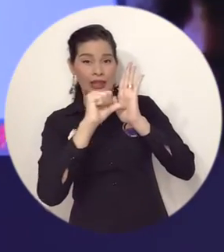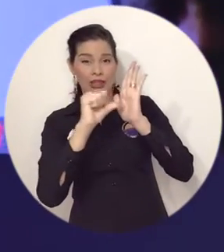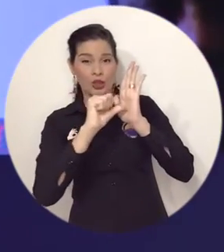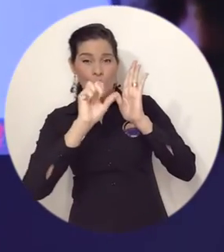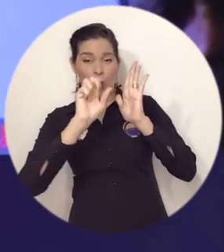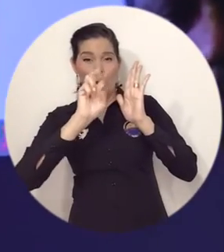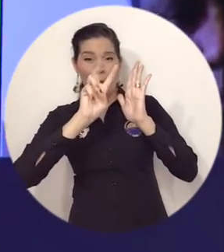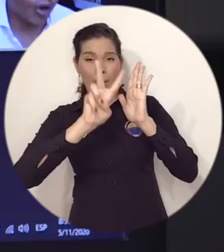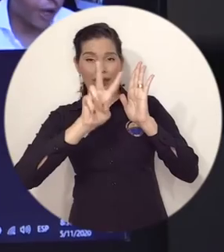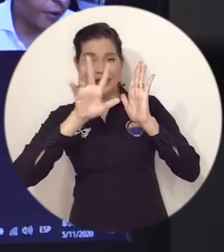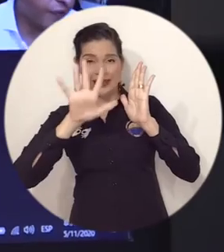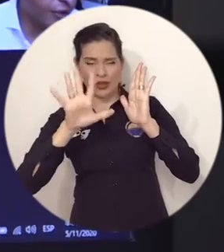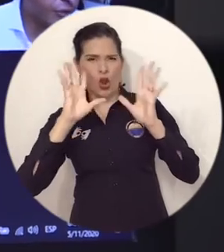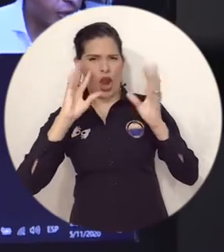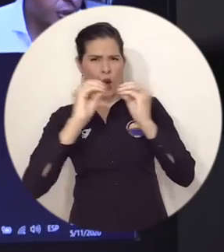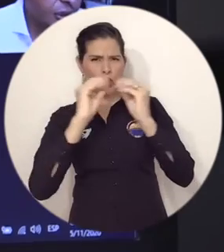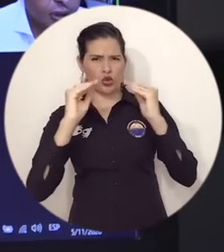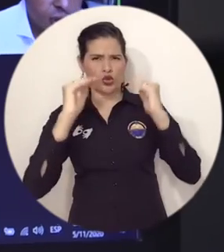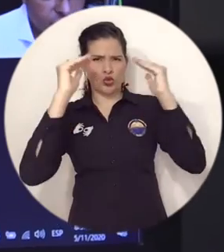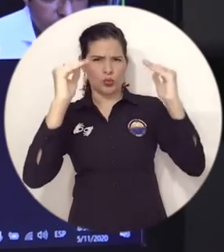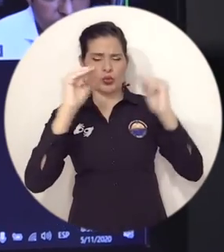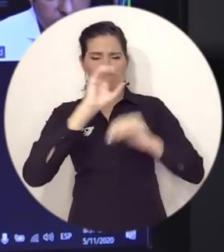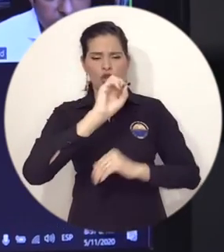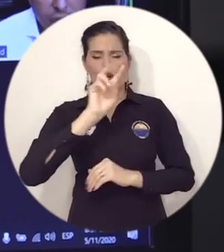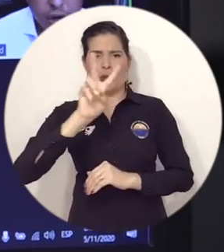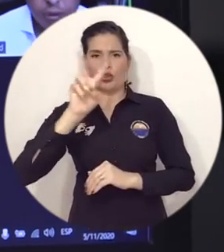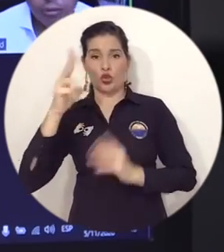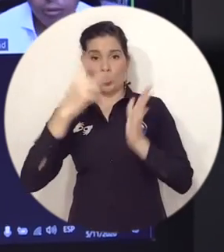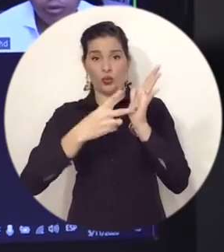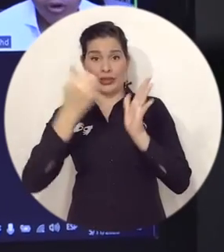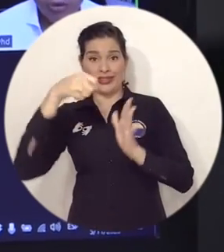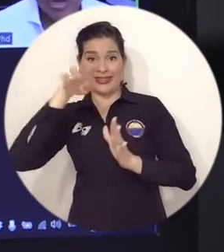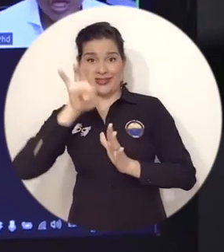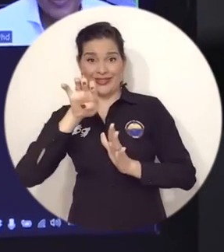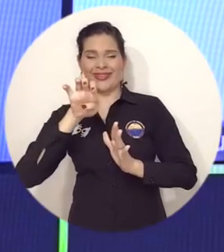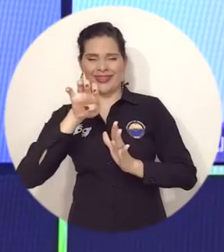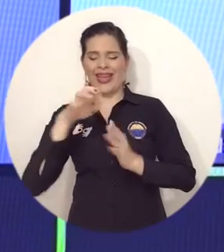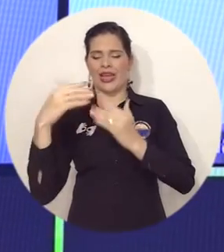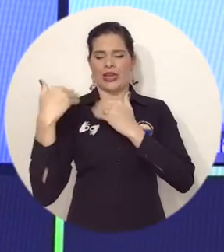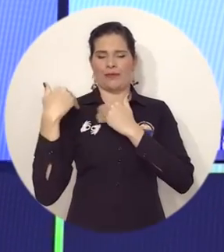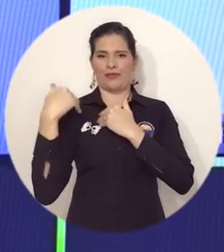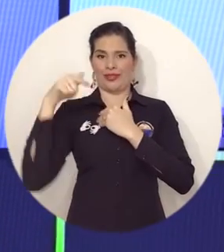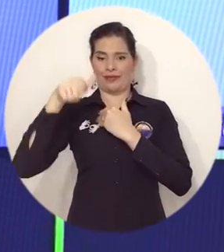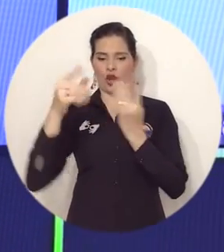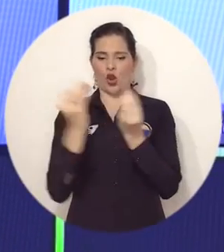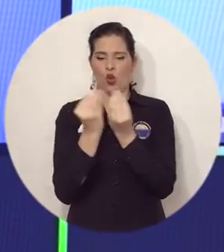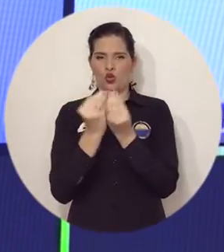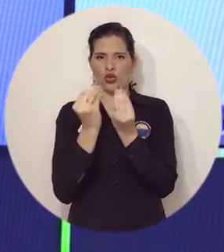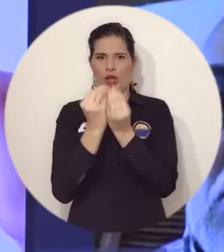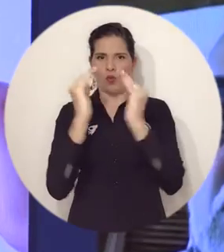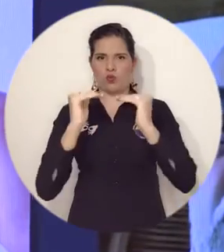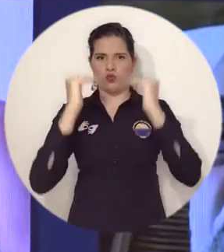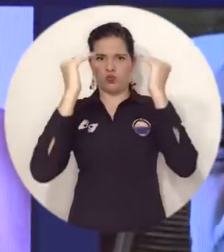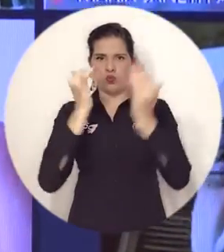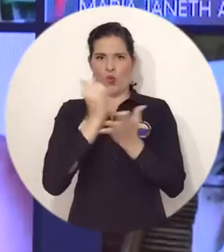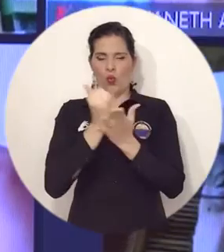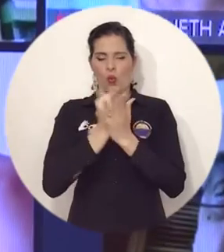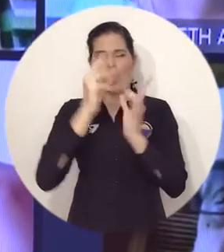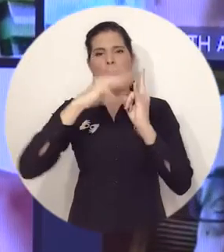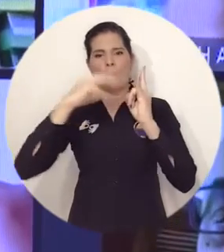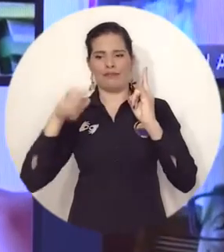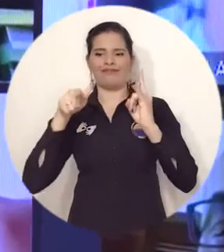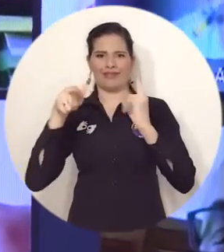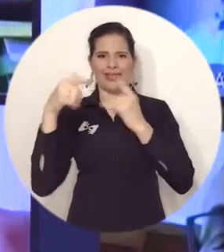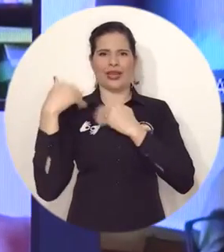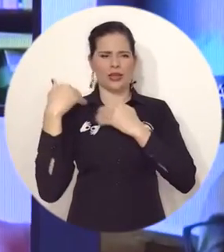del acuerdo superior número 022 de 2019, es función del consejo superior de Uni Magdalena nombrar al rector para un periodo